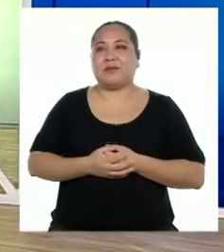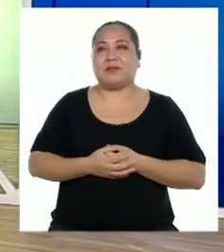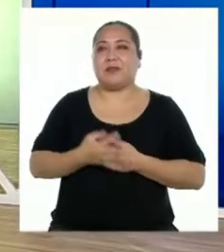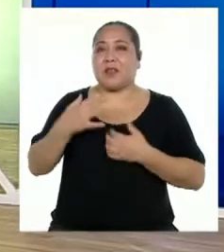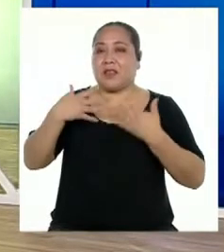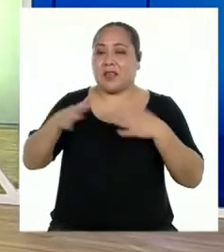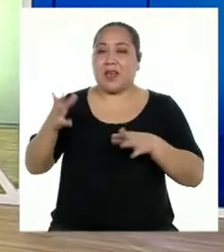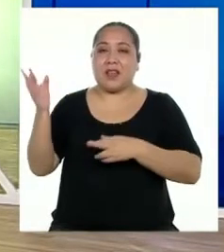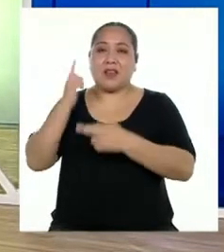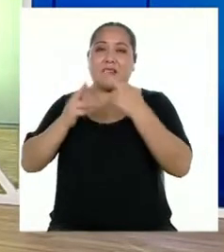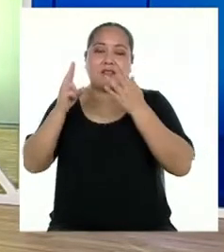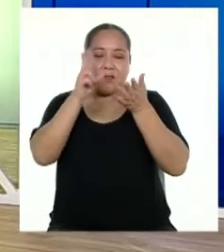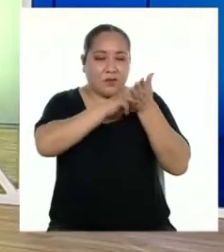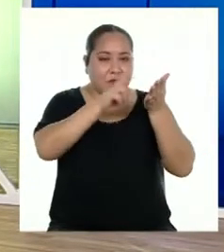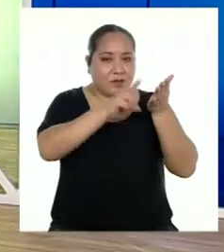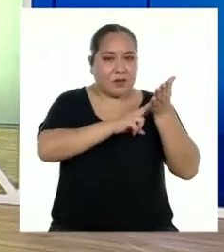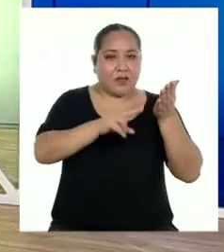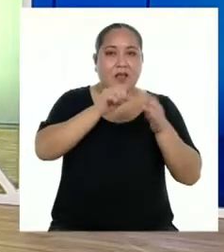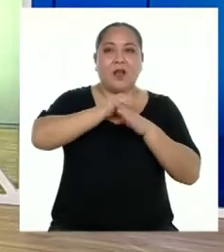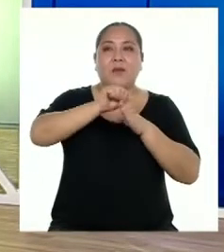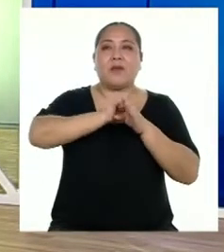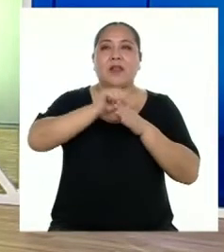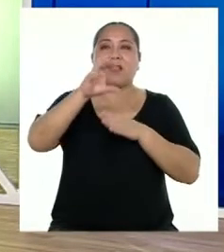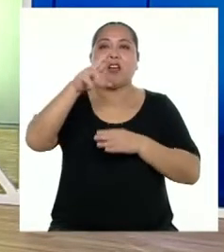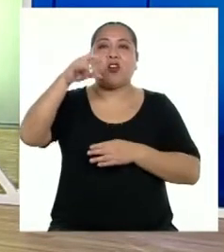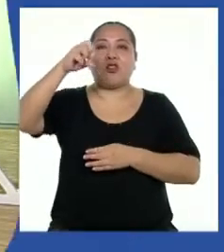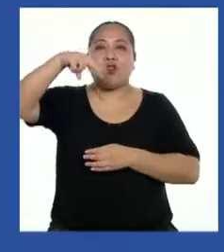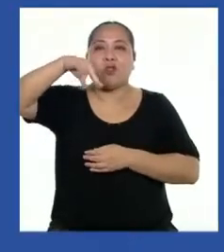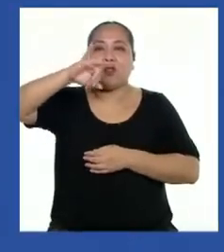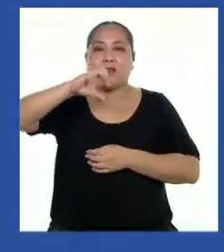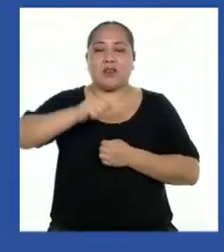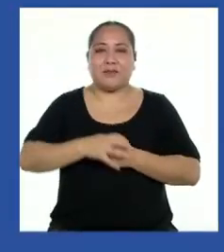Al regreso, revisaremos nuestro ejercicio de crónica.